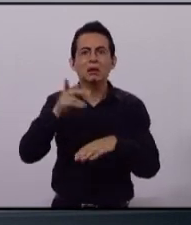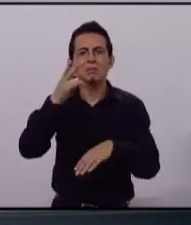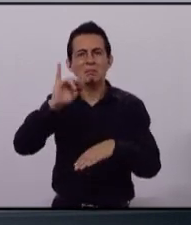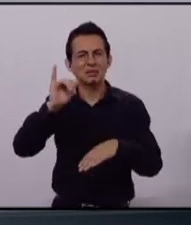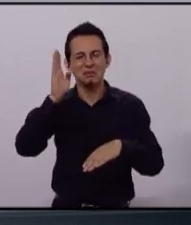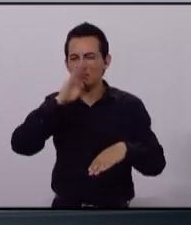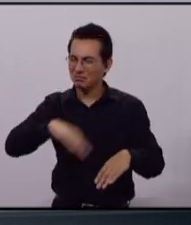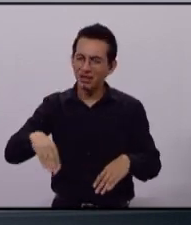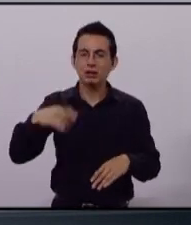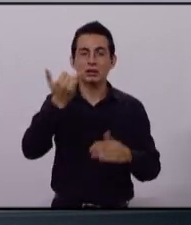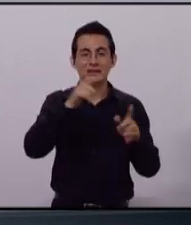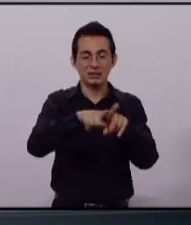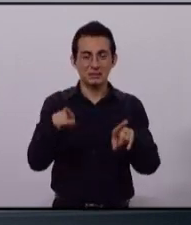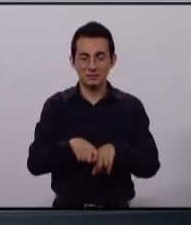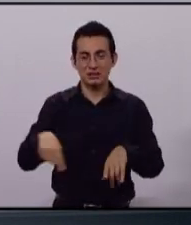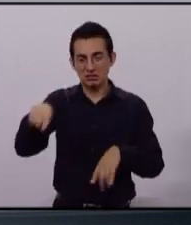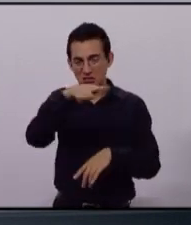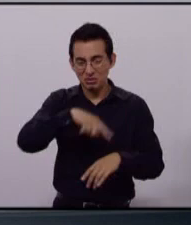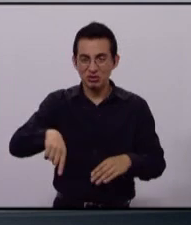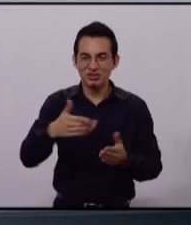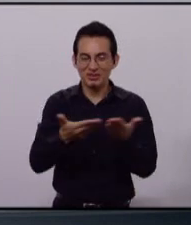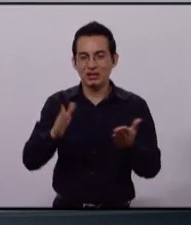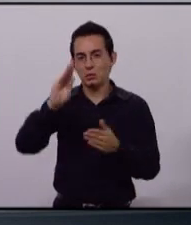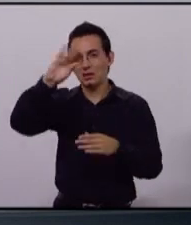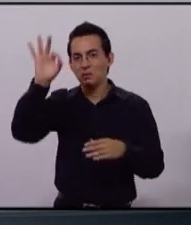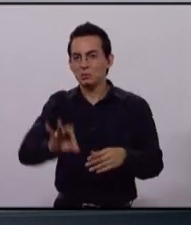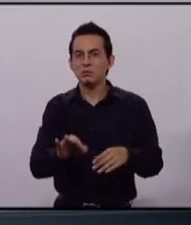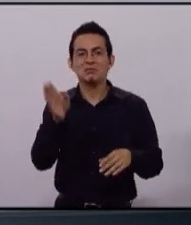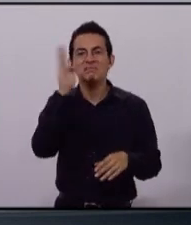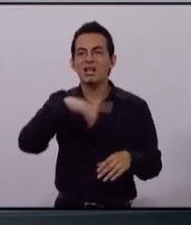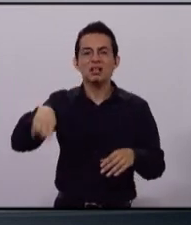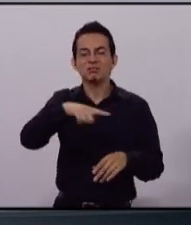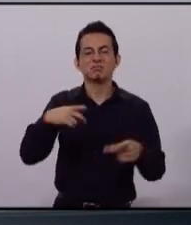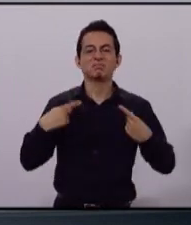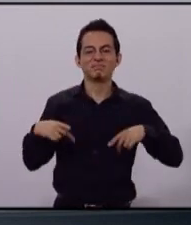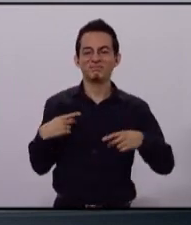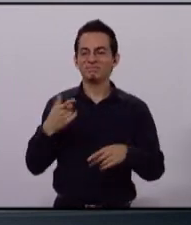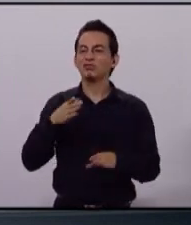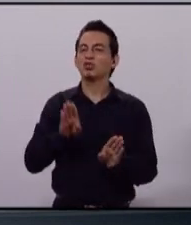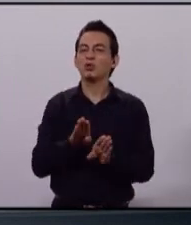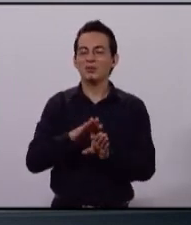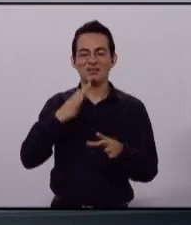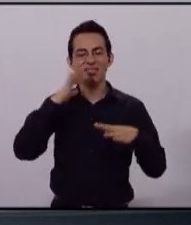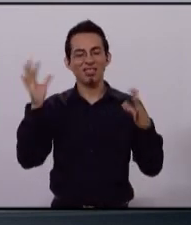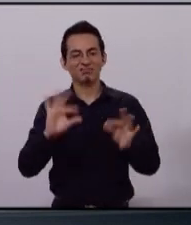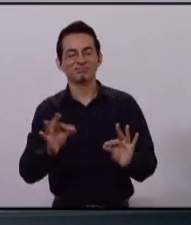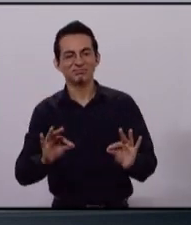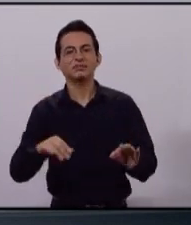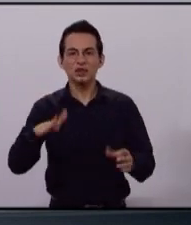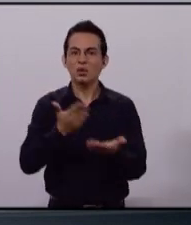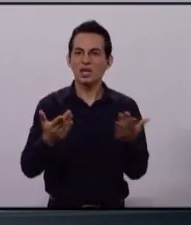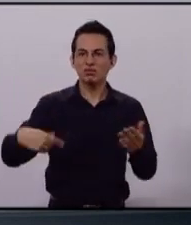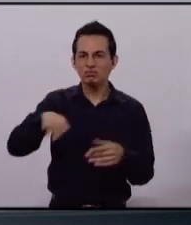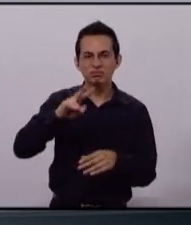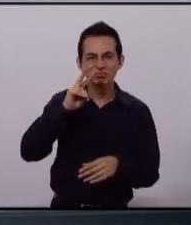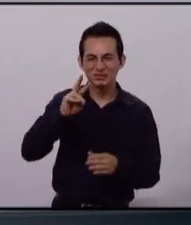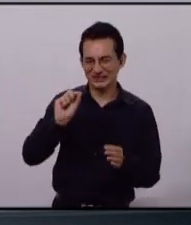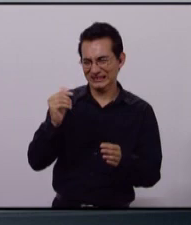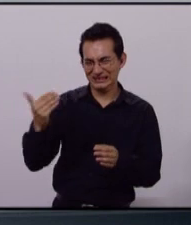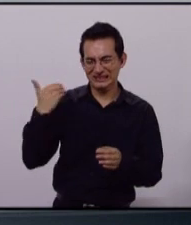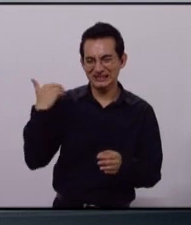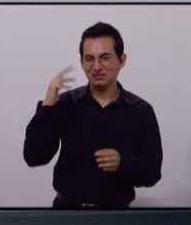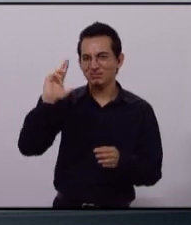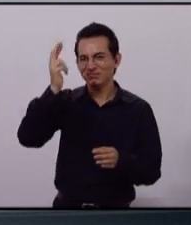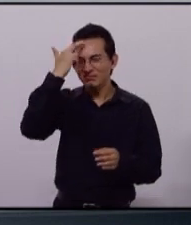la tasa de impunidad es de más del 90%. La impunidad, uno de los más graves problemas. Escuchamos hace poco a un